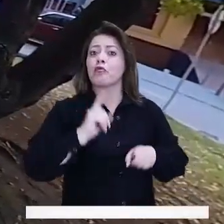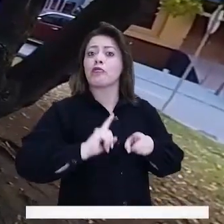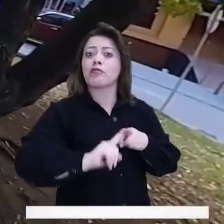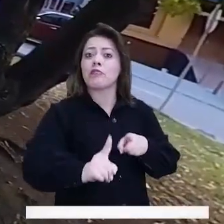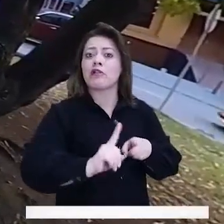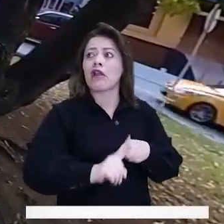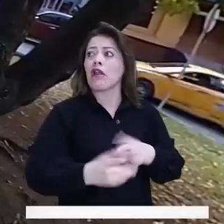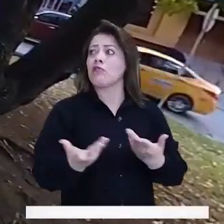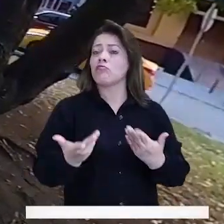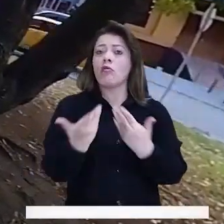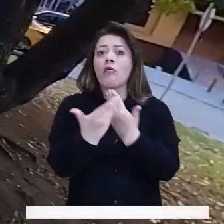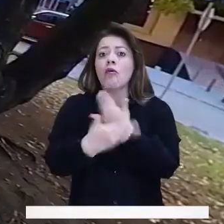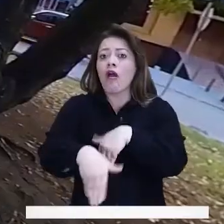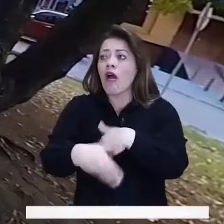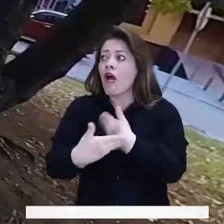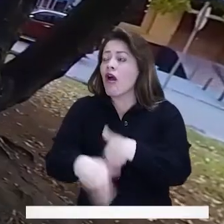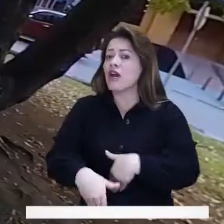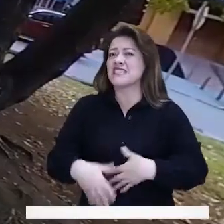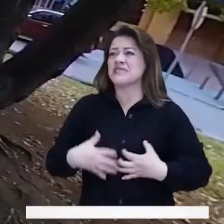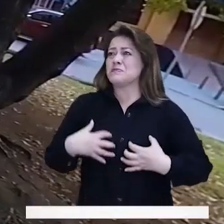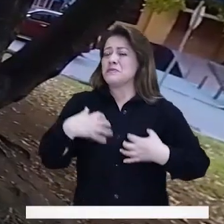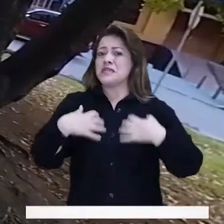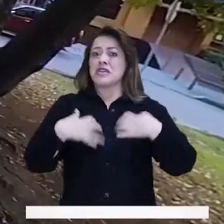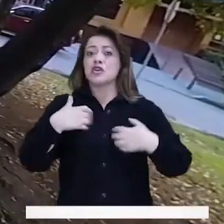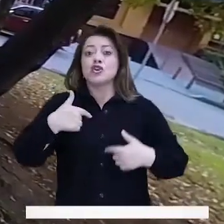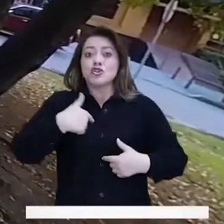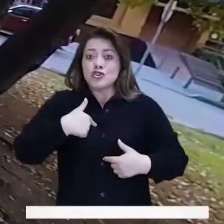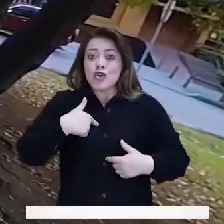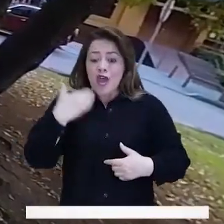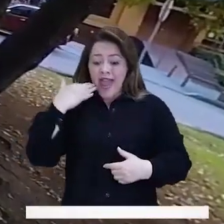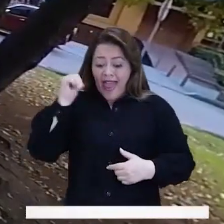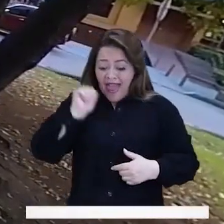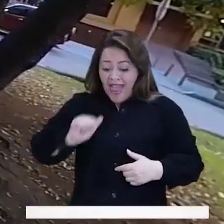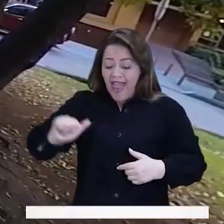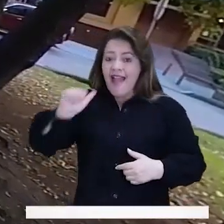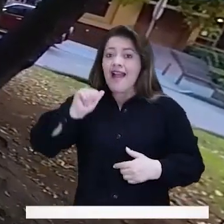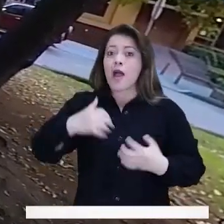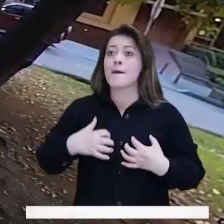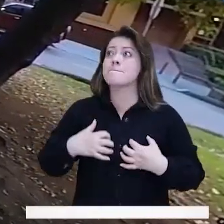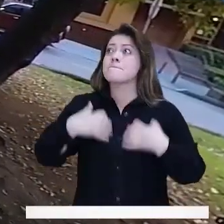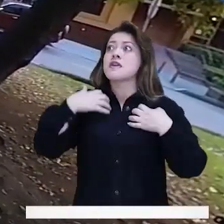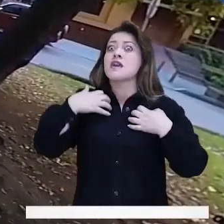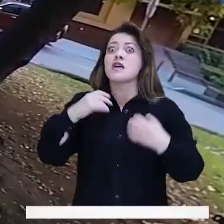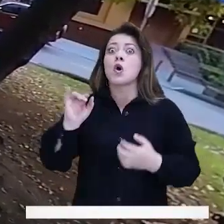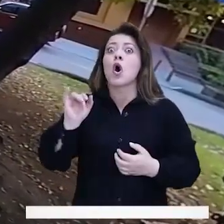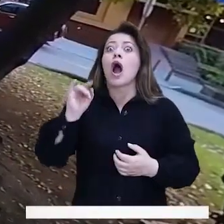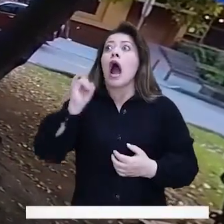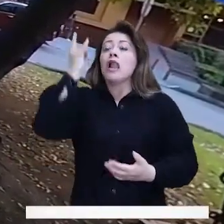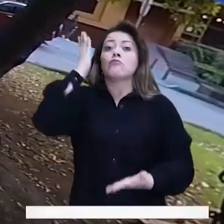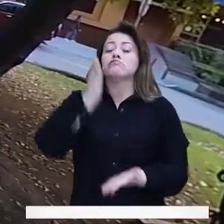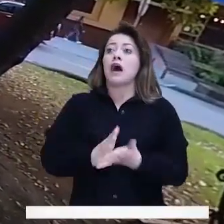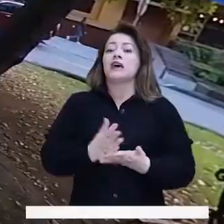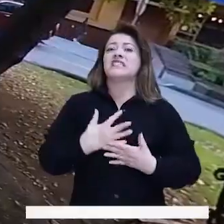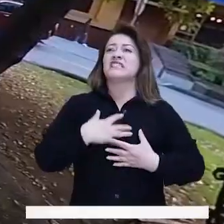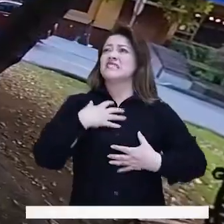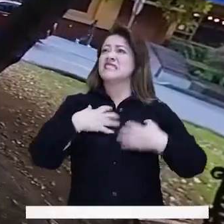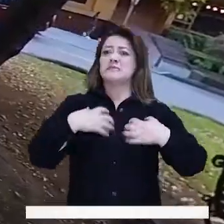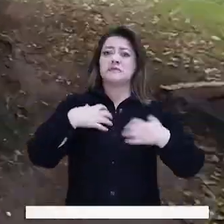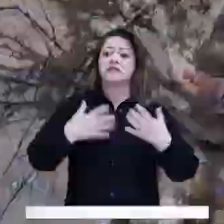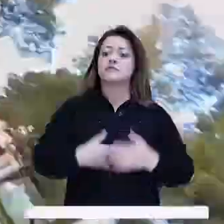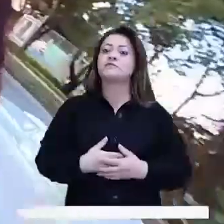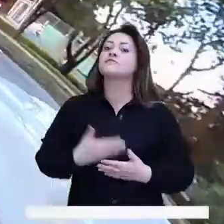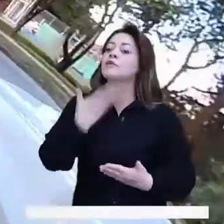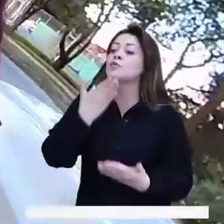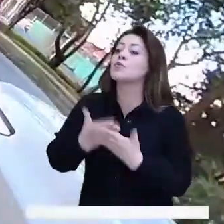Transmilenio, a le da miedo a las calles, le da miedo a los talleres. Como mujer, me da más miedo a las calles que me roban, sino que se dan otro tipo de